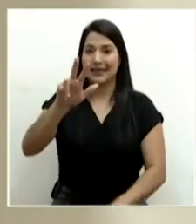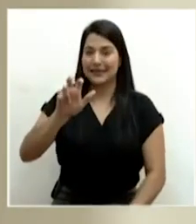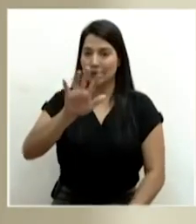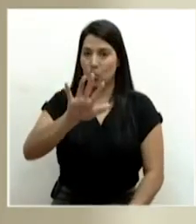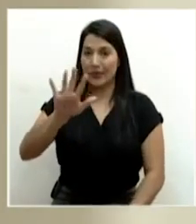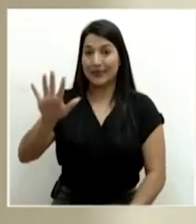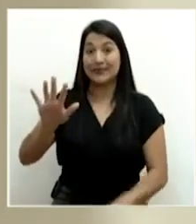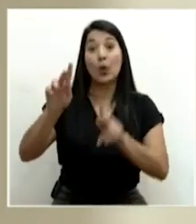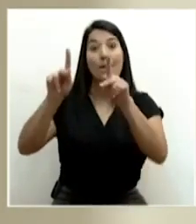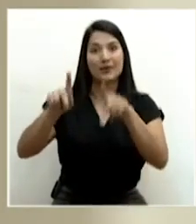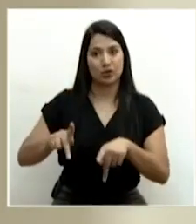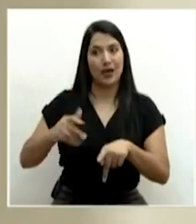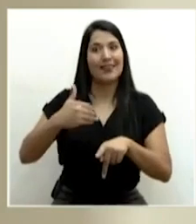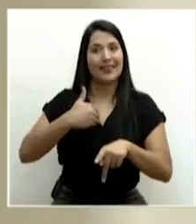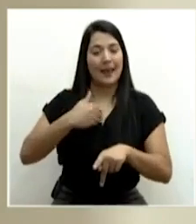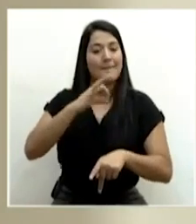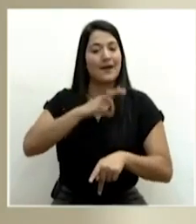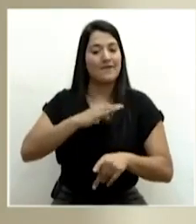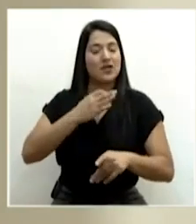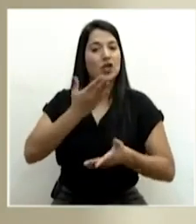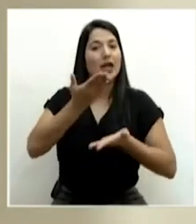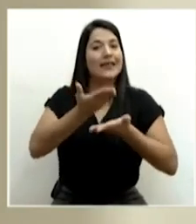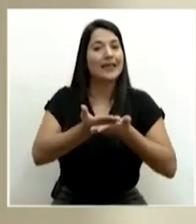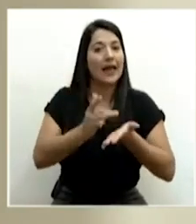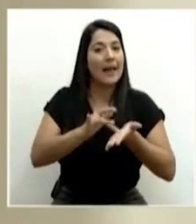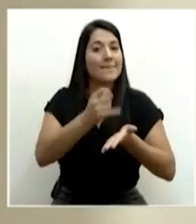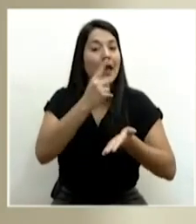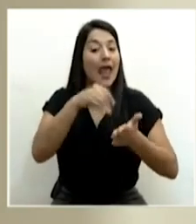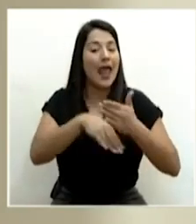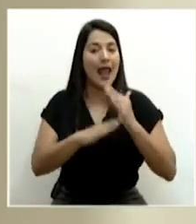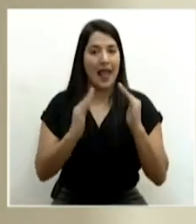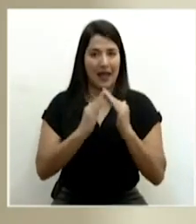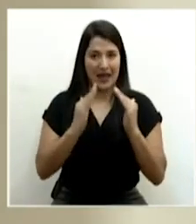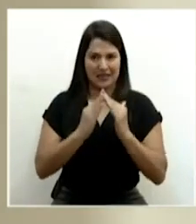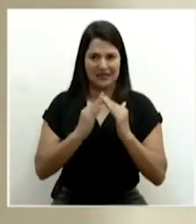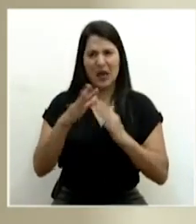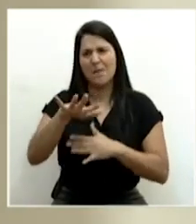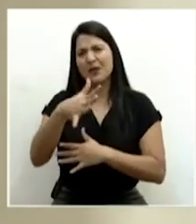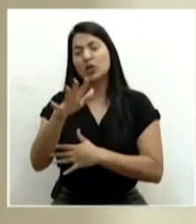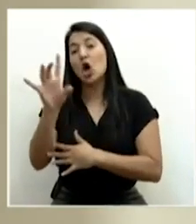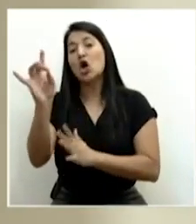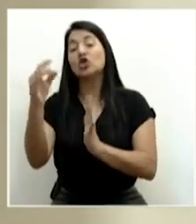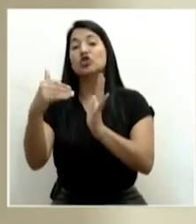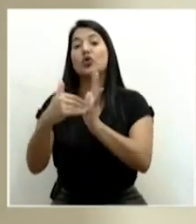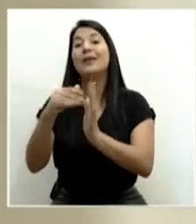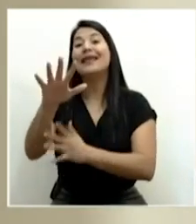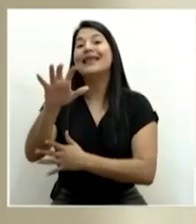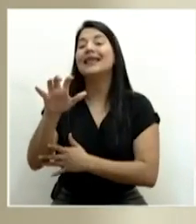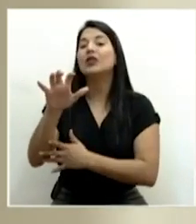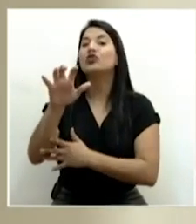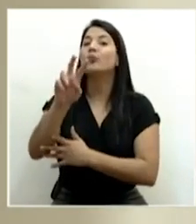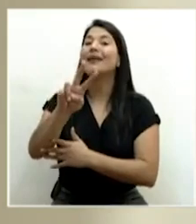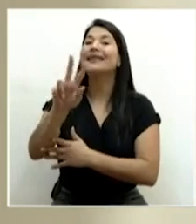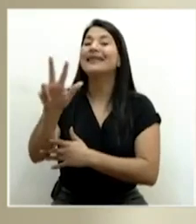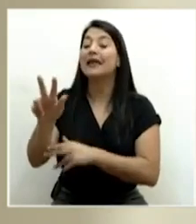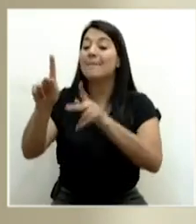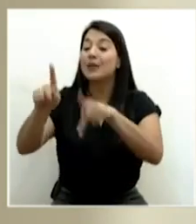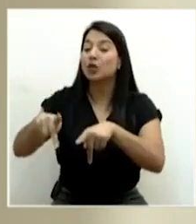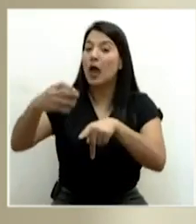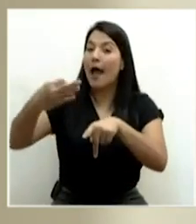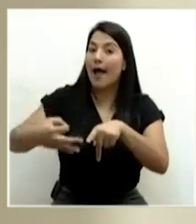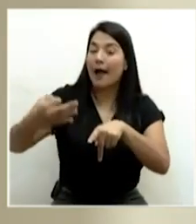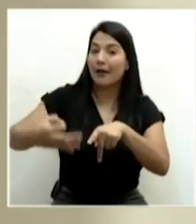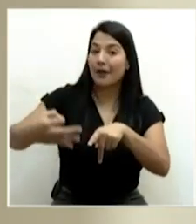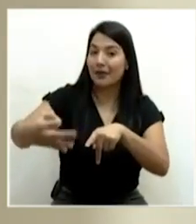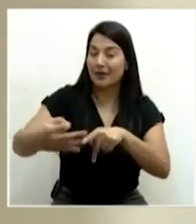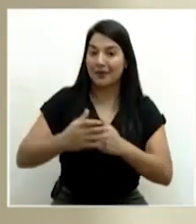pacientes, que es aproximadamente ocho mil quinientos veintitrés por día. Este es